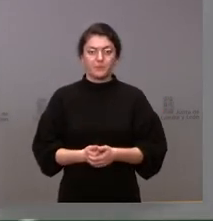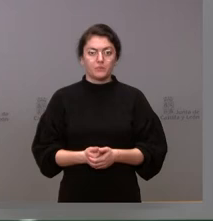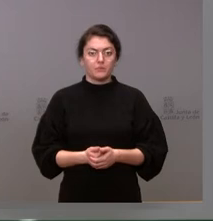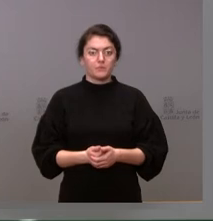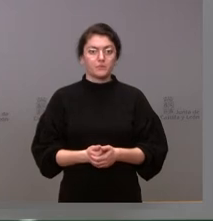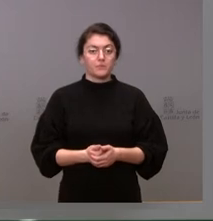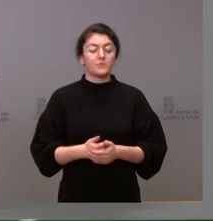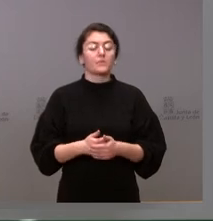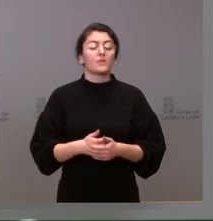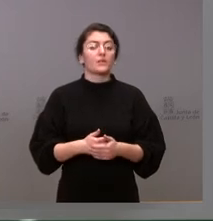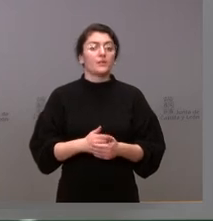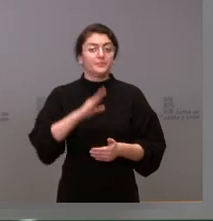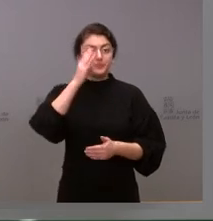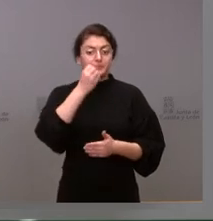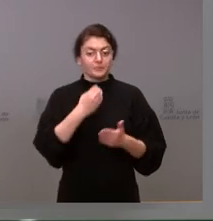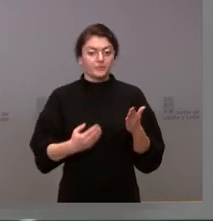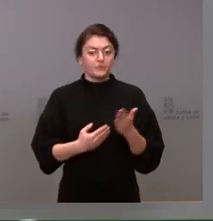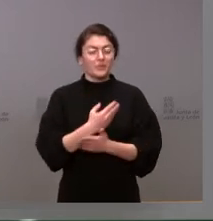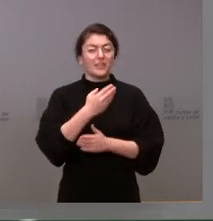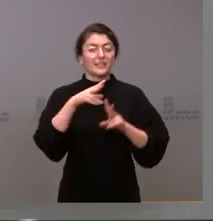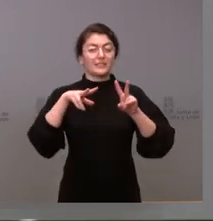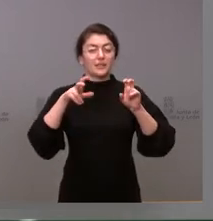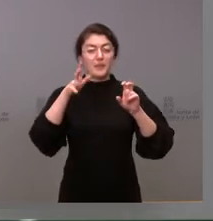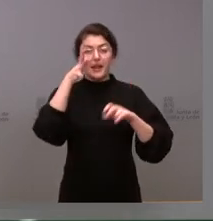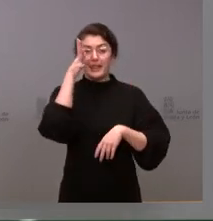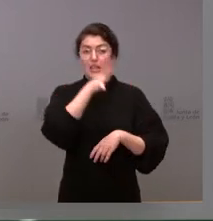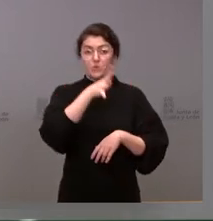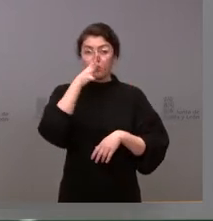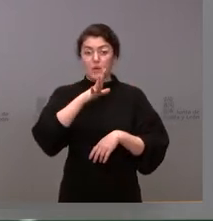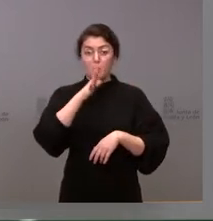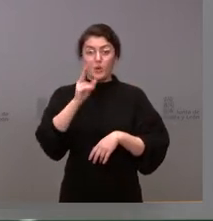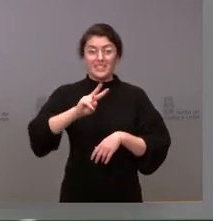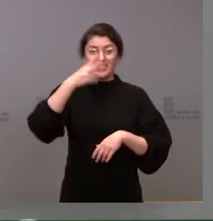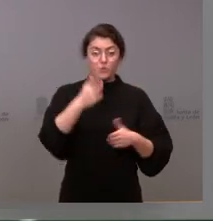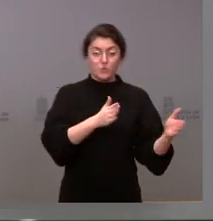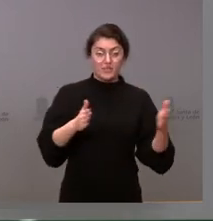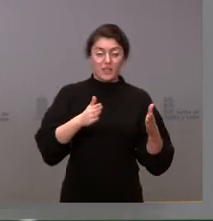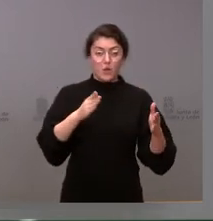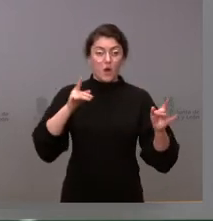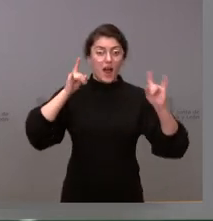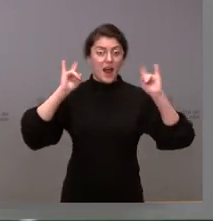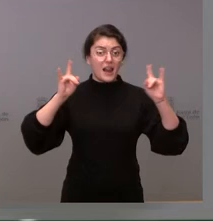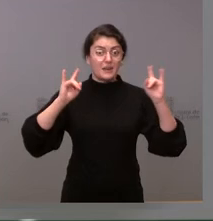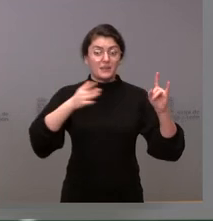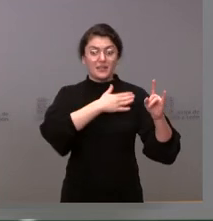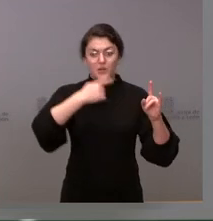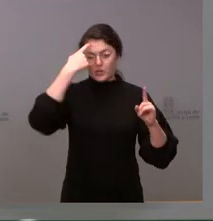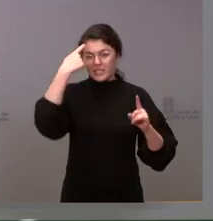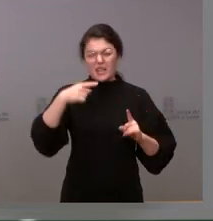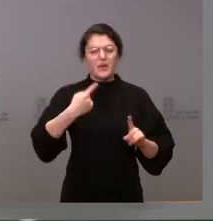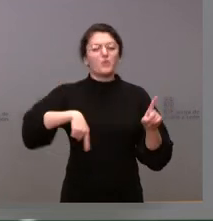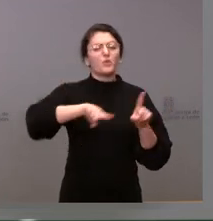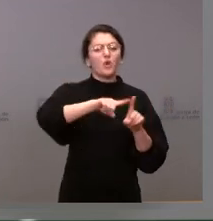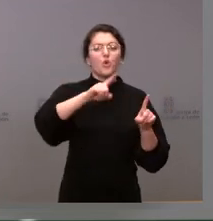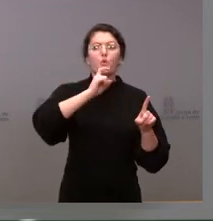perdón hola buenos días sobre las denuncias del segundo estado de alarma me gustaría saber cómo se va a proceder a la devolución entiendo que los